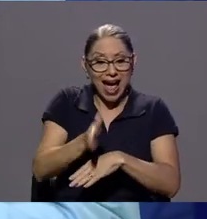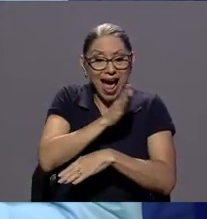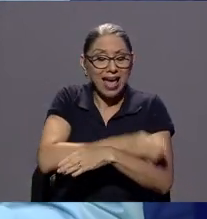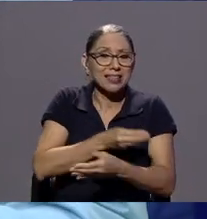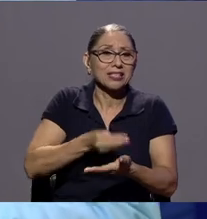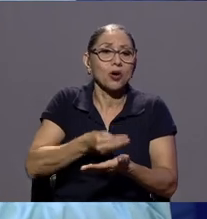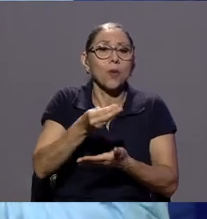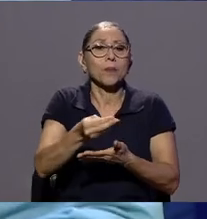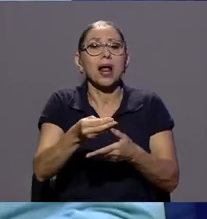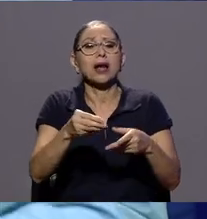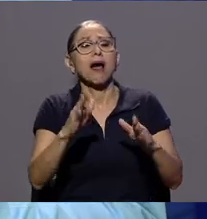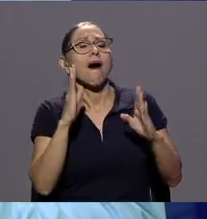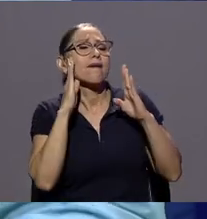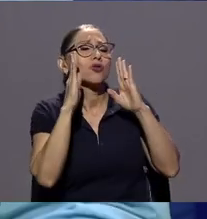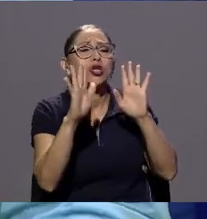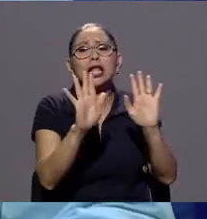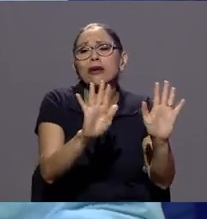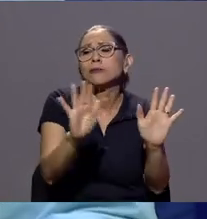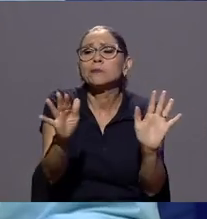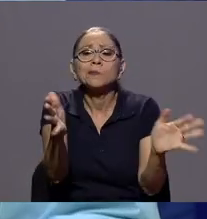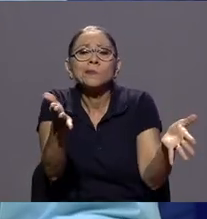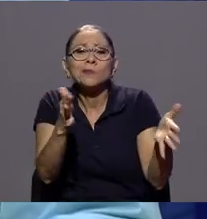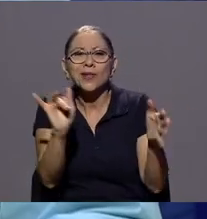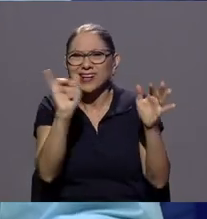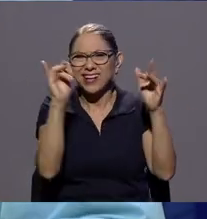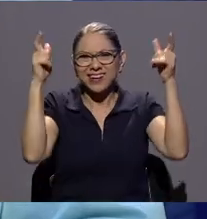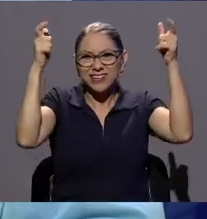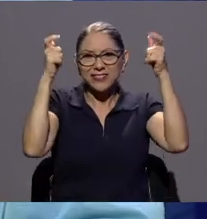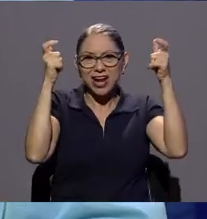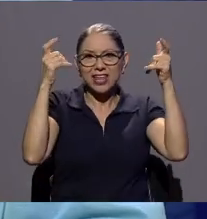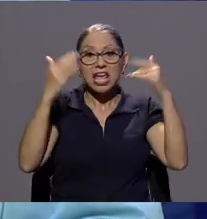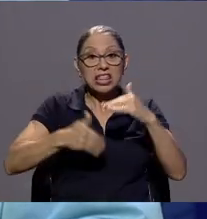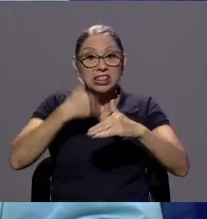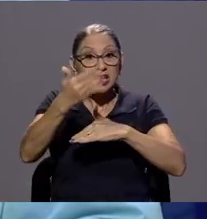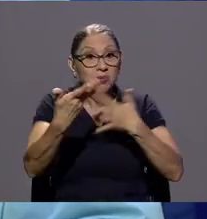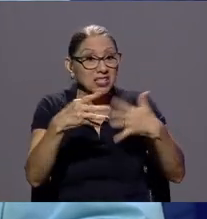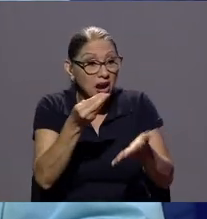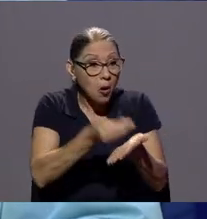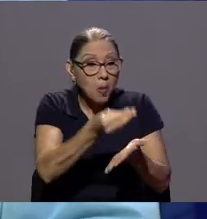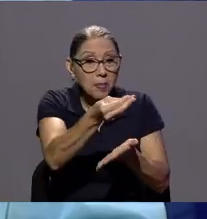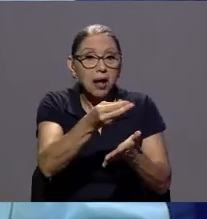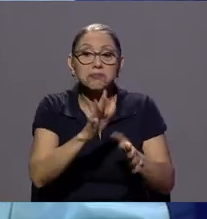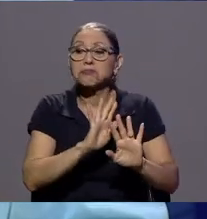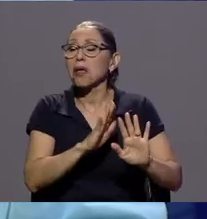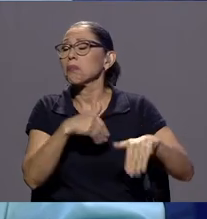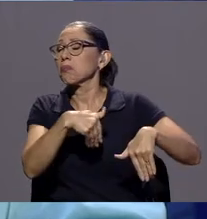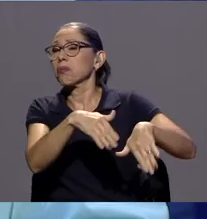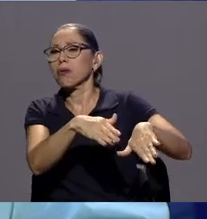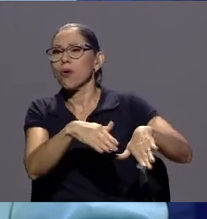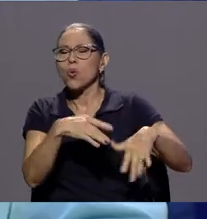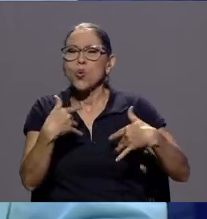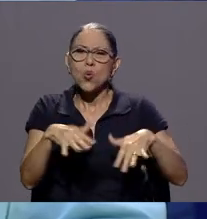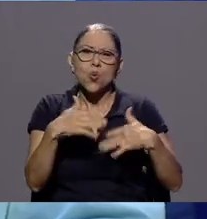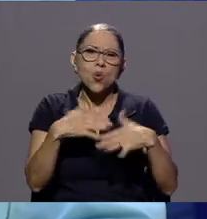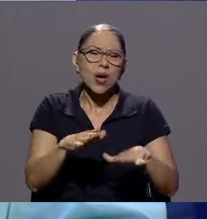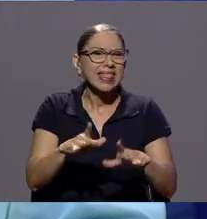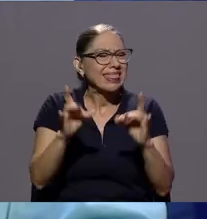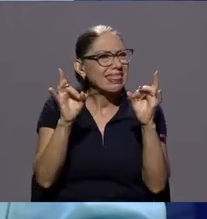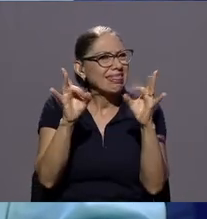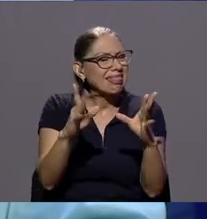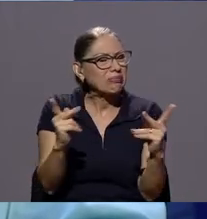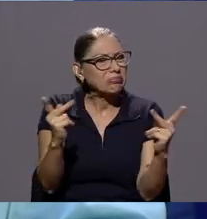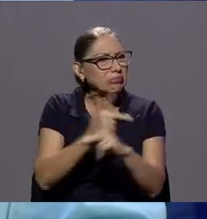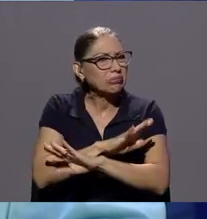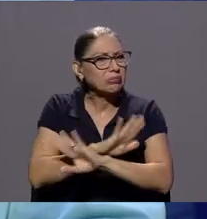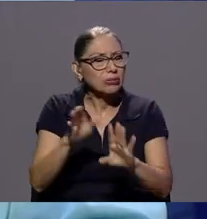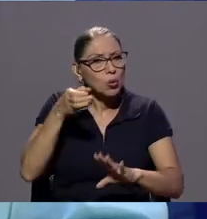de que compra existe en muchos comercios una pésima cultura postventa que se ve reflejada en el hecho de que en la comisión